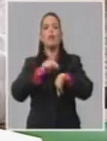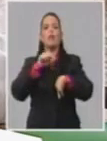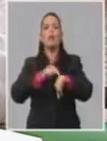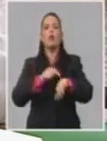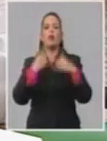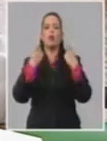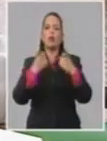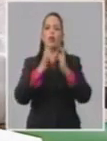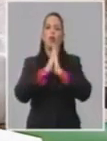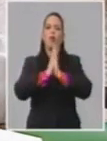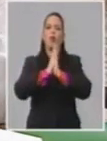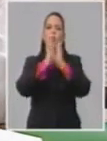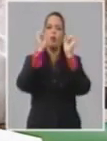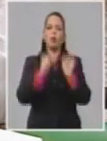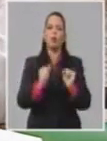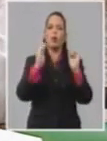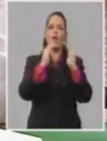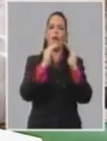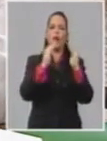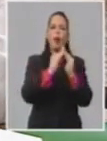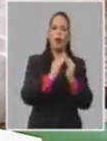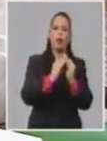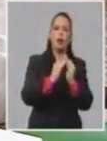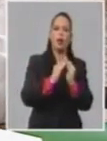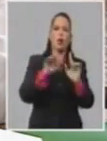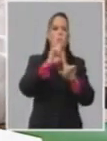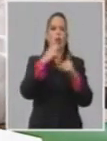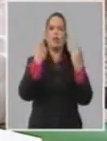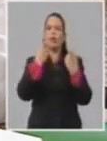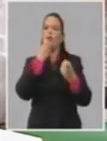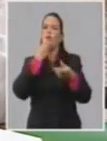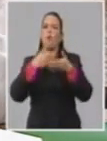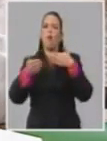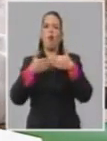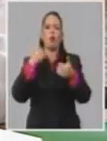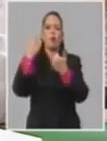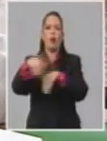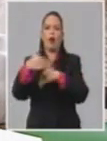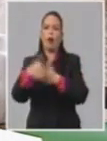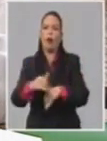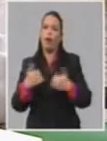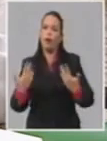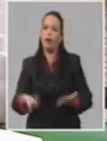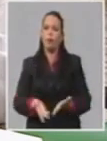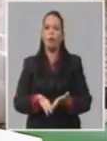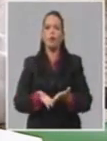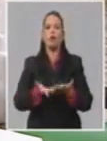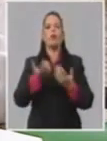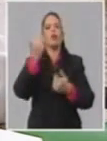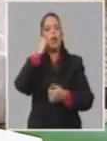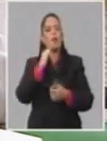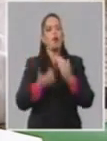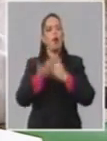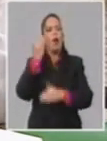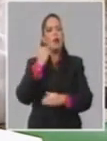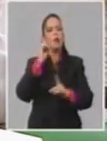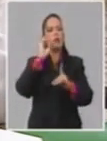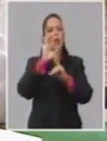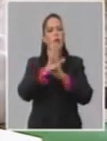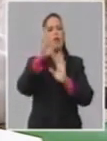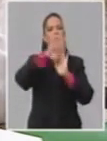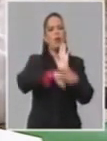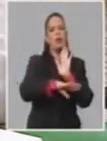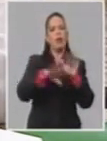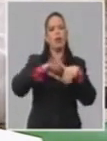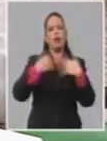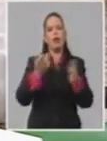casa y no estar en la calle. Pero bueno, de todas maneras el transporte público, ya nosotros habíamos adoptado un conjunto de medidas en todo el país que tienen que ver con la